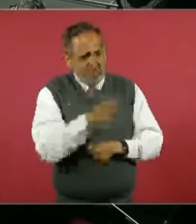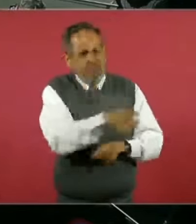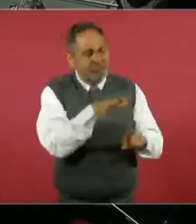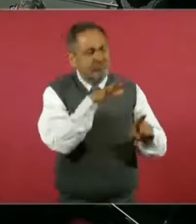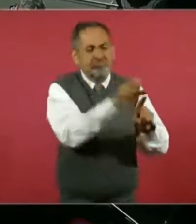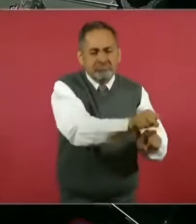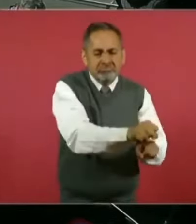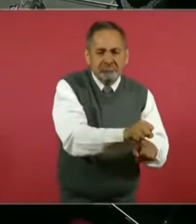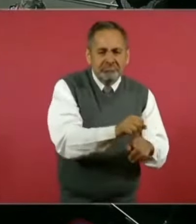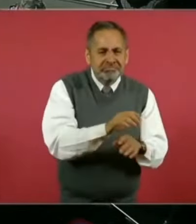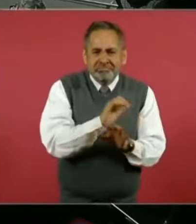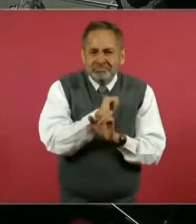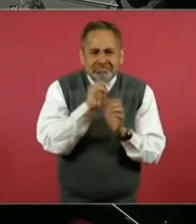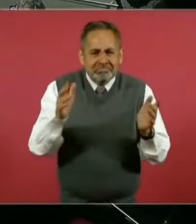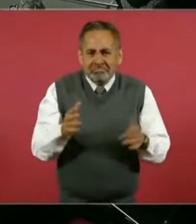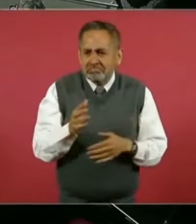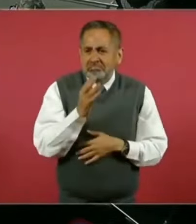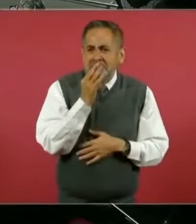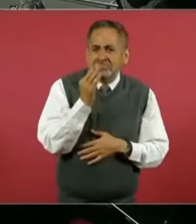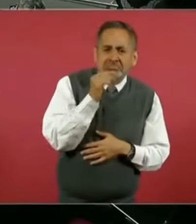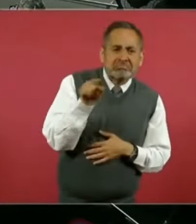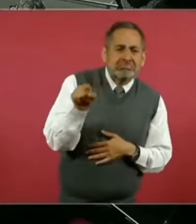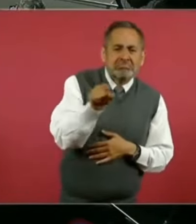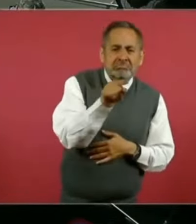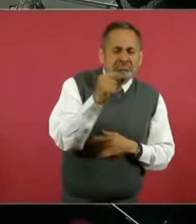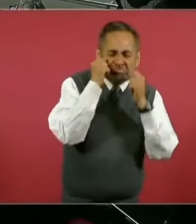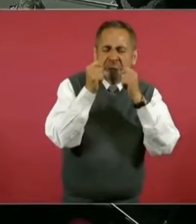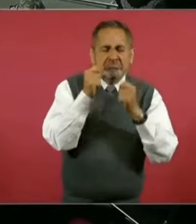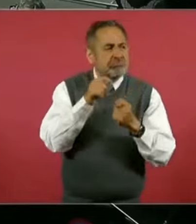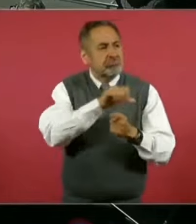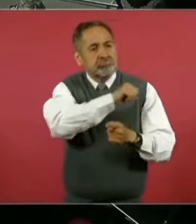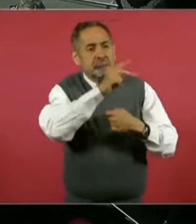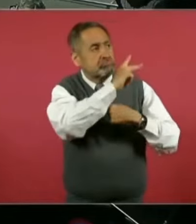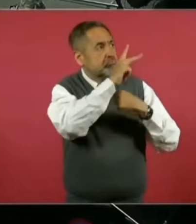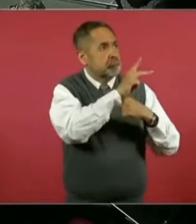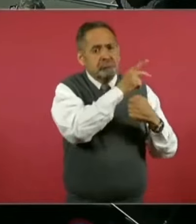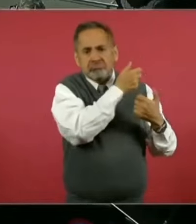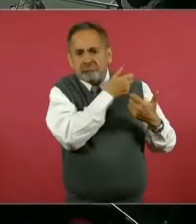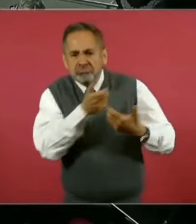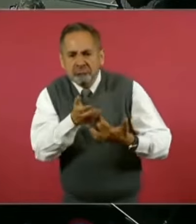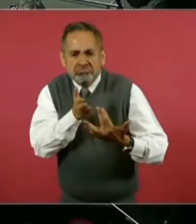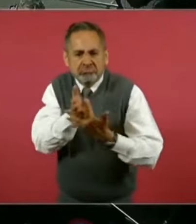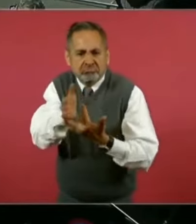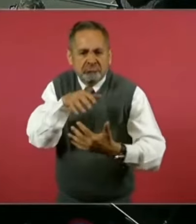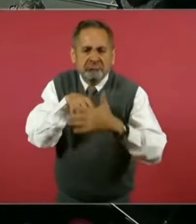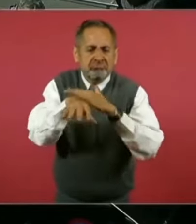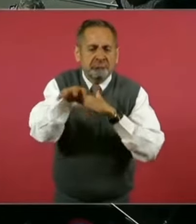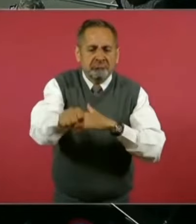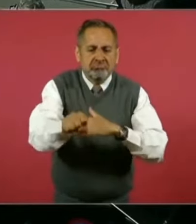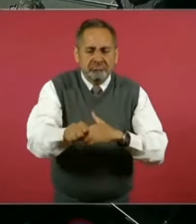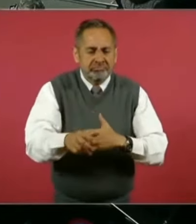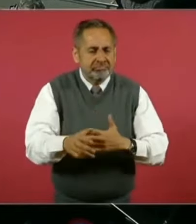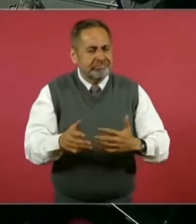por cualquier persona que no les